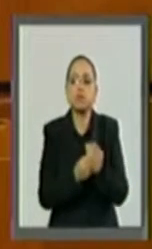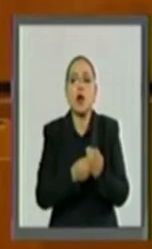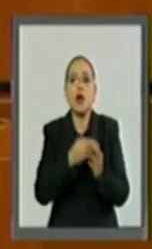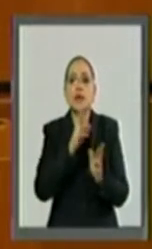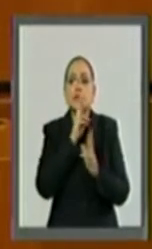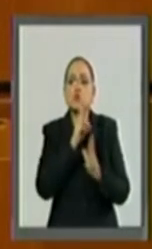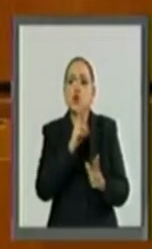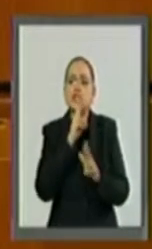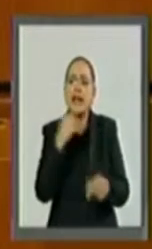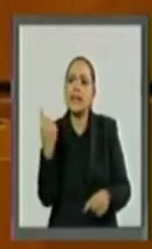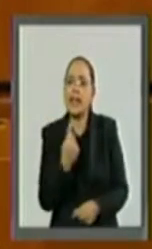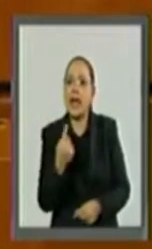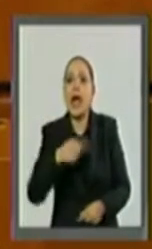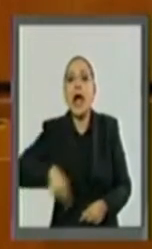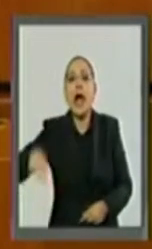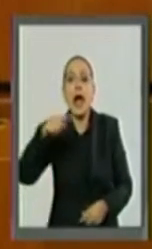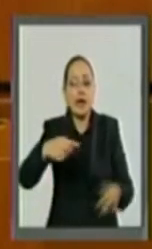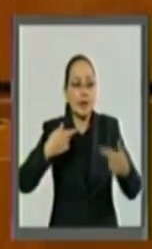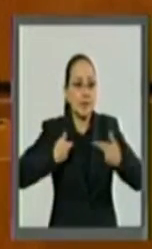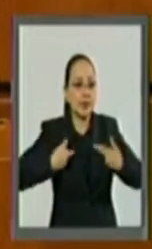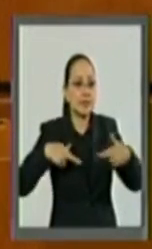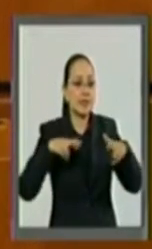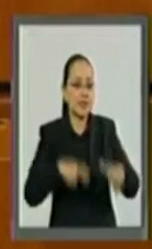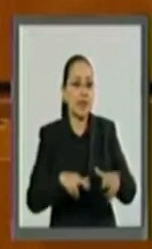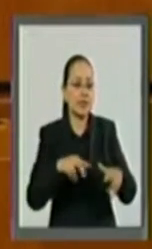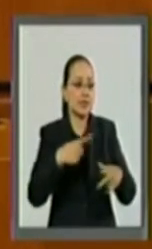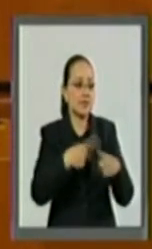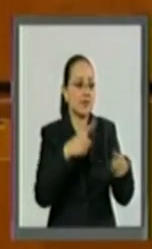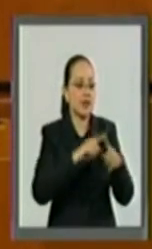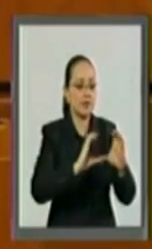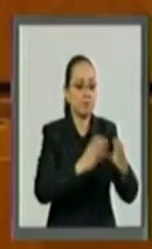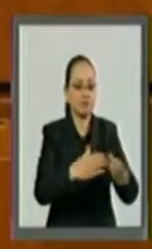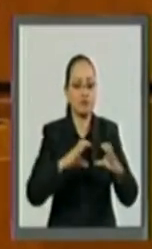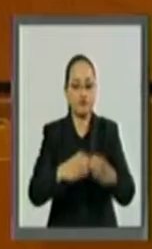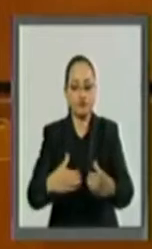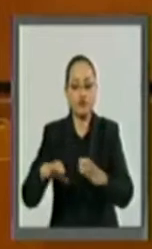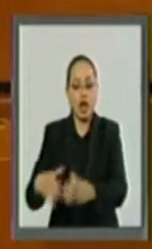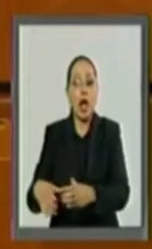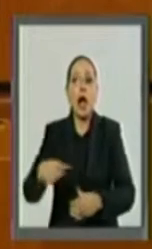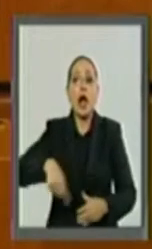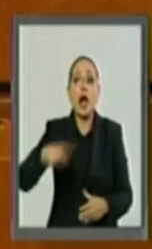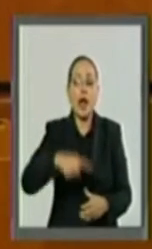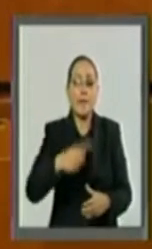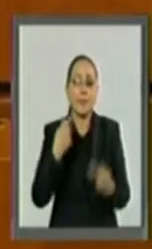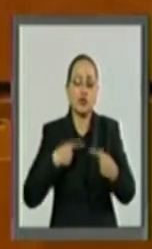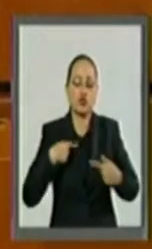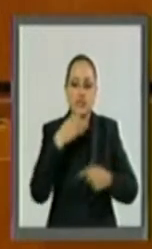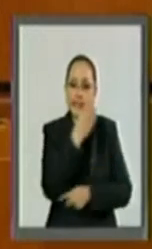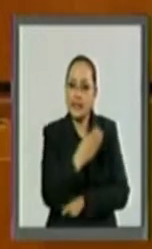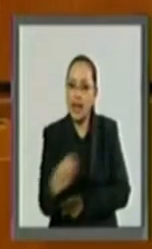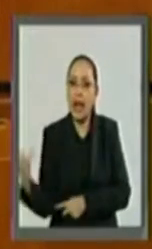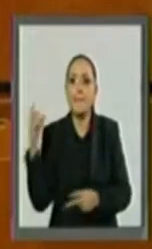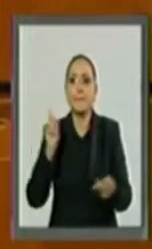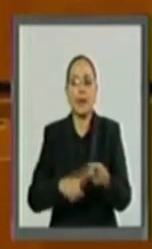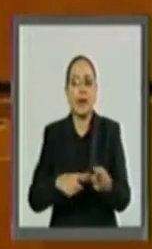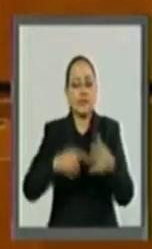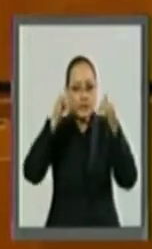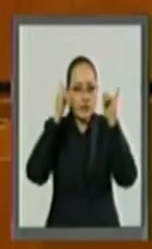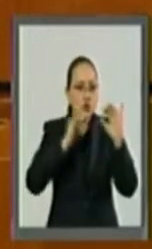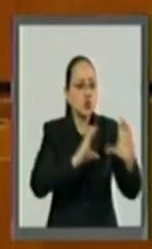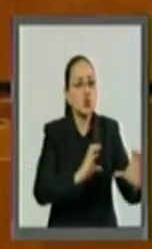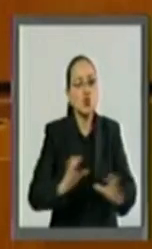escuchar a los representantes de los sectores productivos, a los campesinos, a los ganaderos,